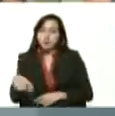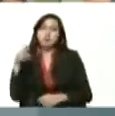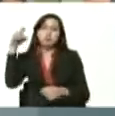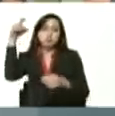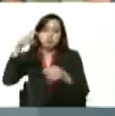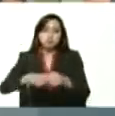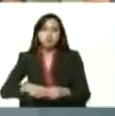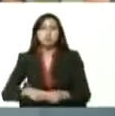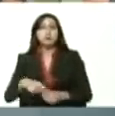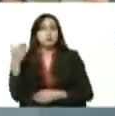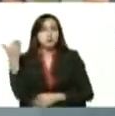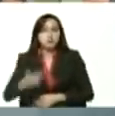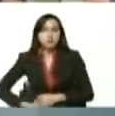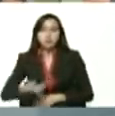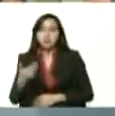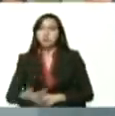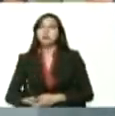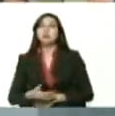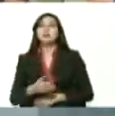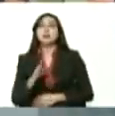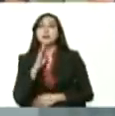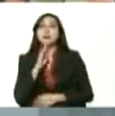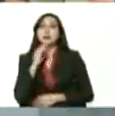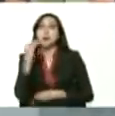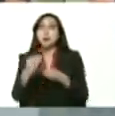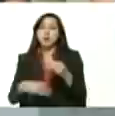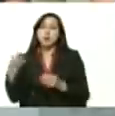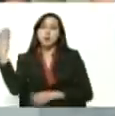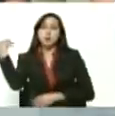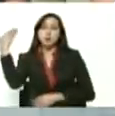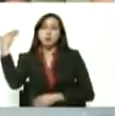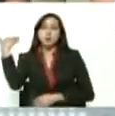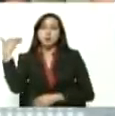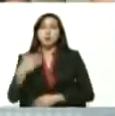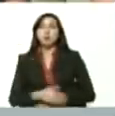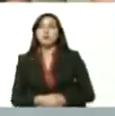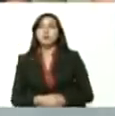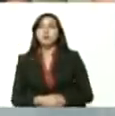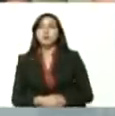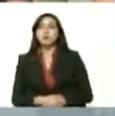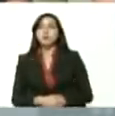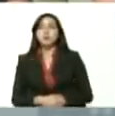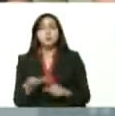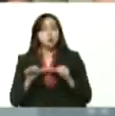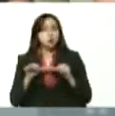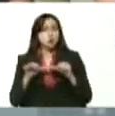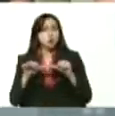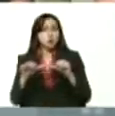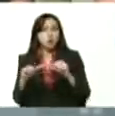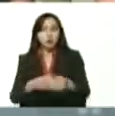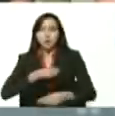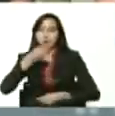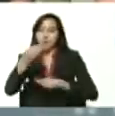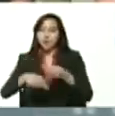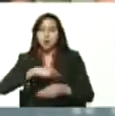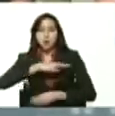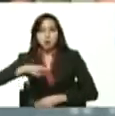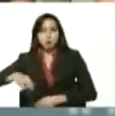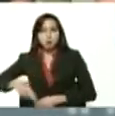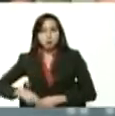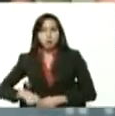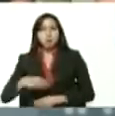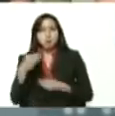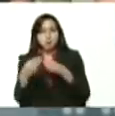poderoso instrumento de la Fuerza Armada que creamos hace algunos años y seguir avanzando donde tenemos que poner el